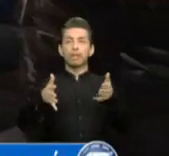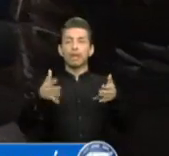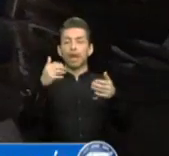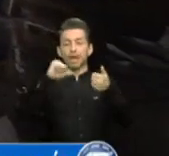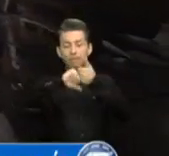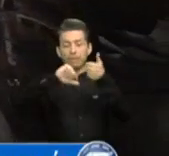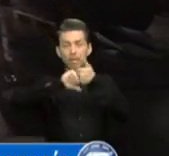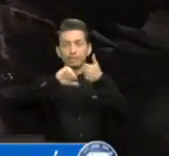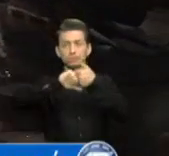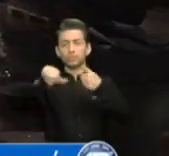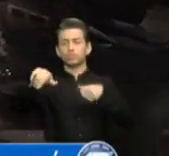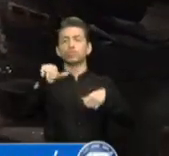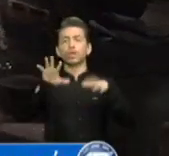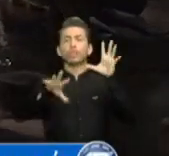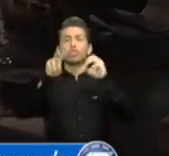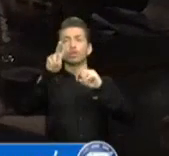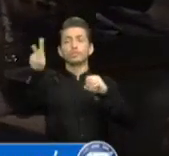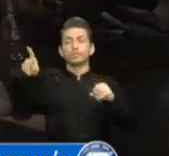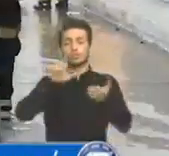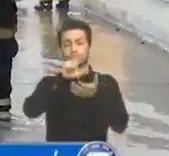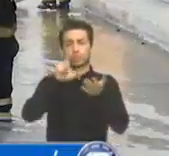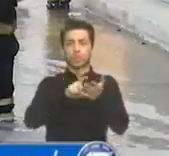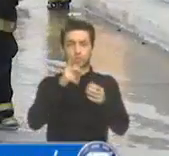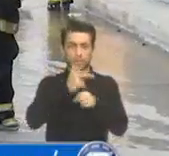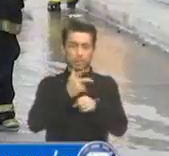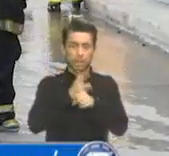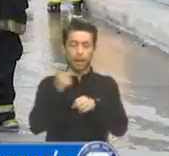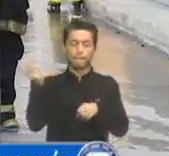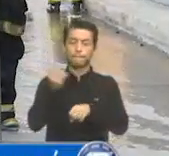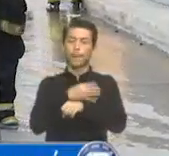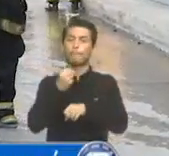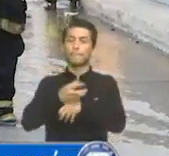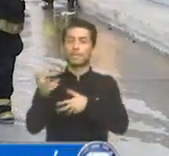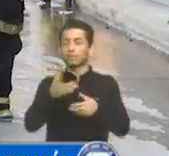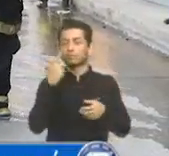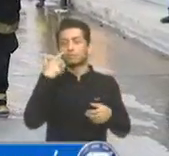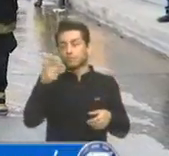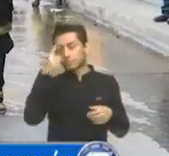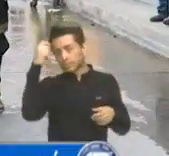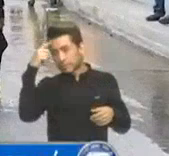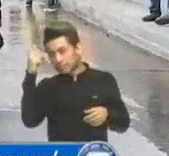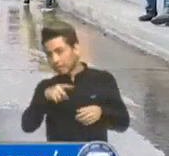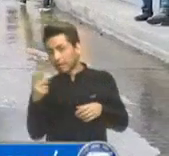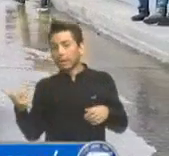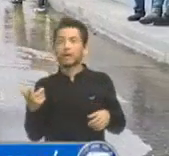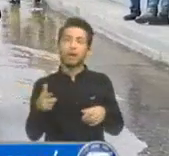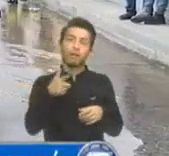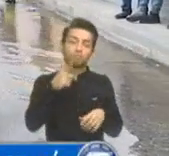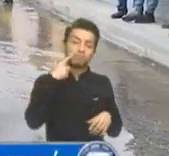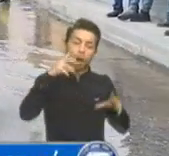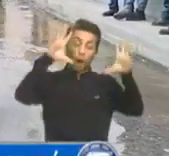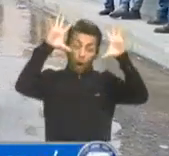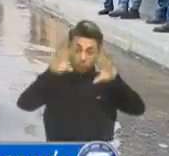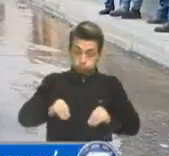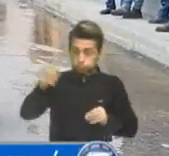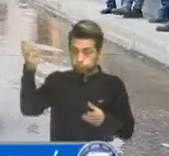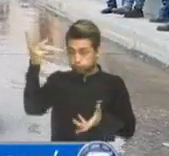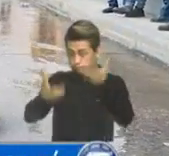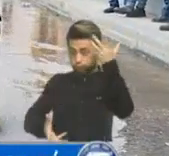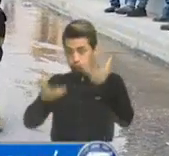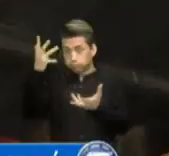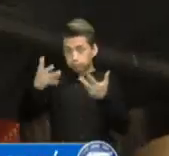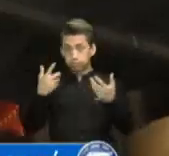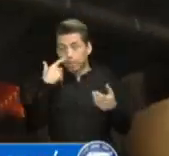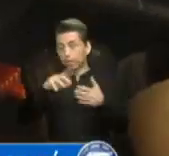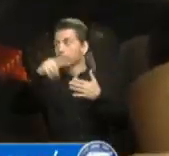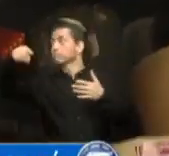en la zona 12 de la ciudad de Guatemala. Bomberos voluntarios y municipales trabajaron en conjunto para apagar las llamas y evitar que se propagaran a otros